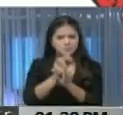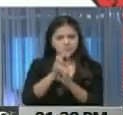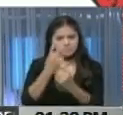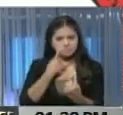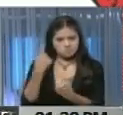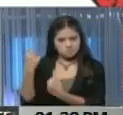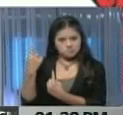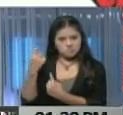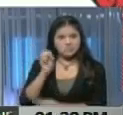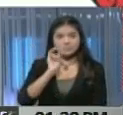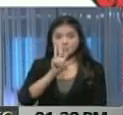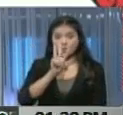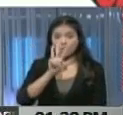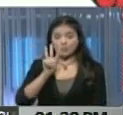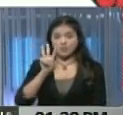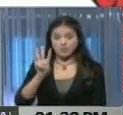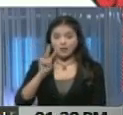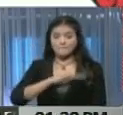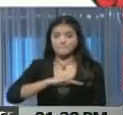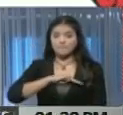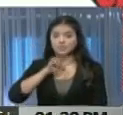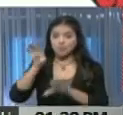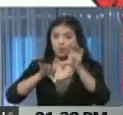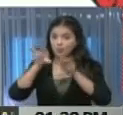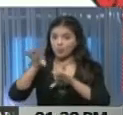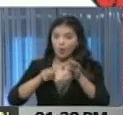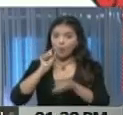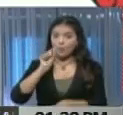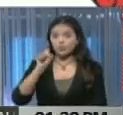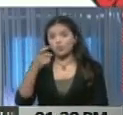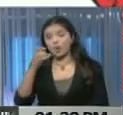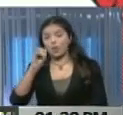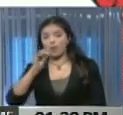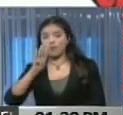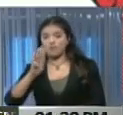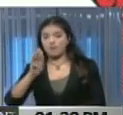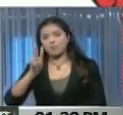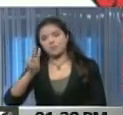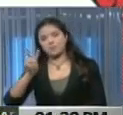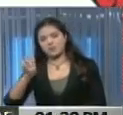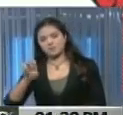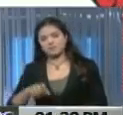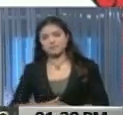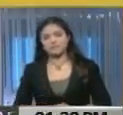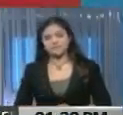página oficial www.misionevado.gov.be